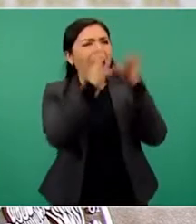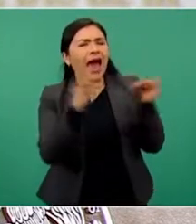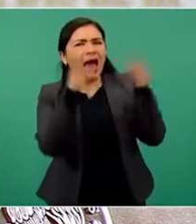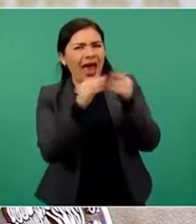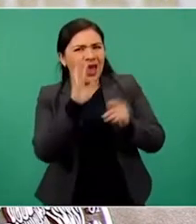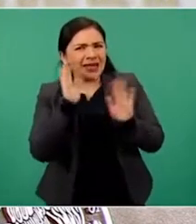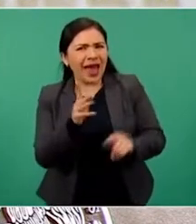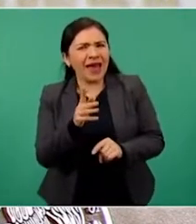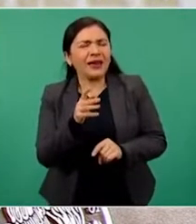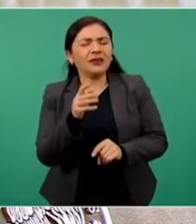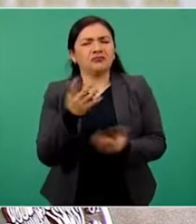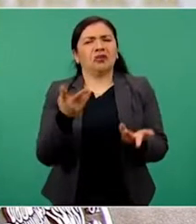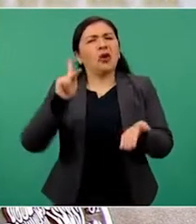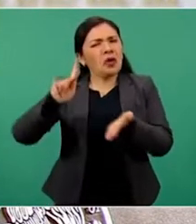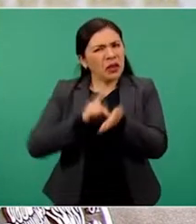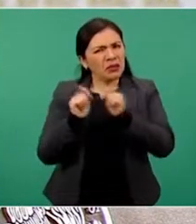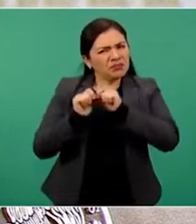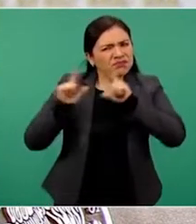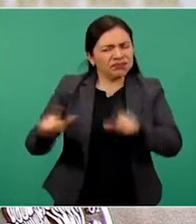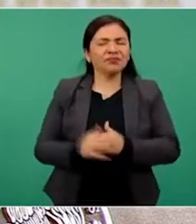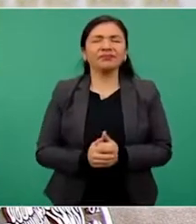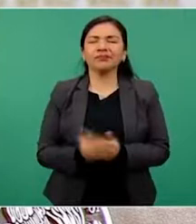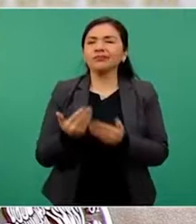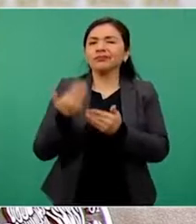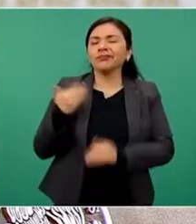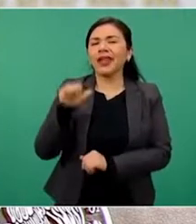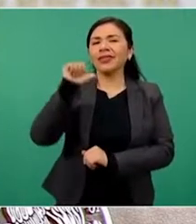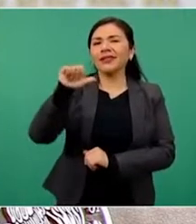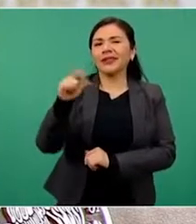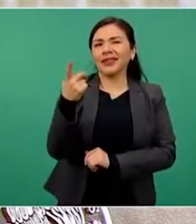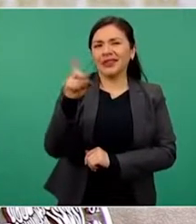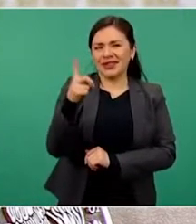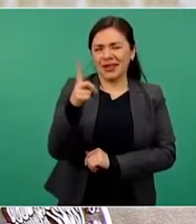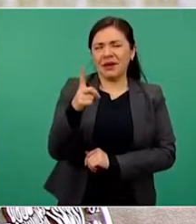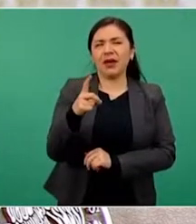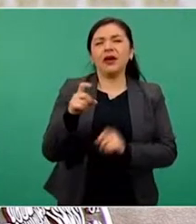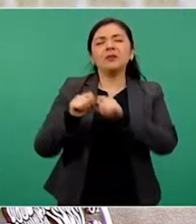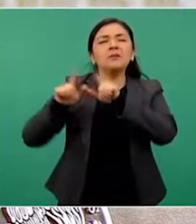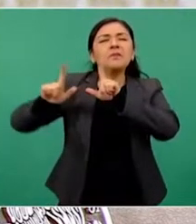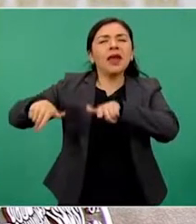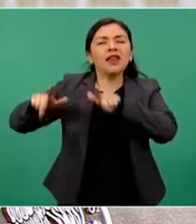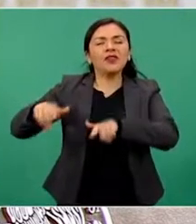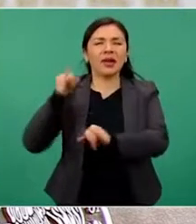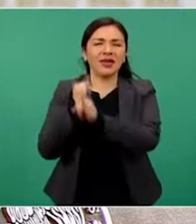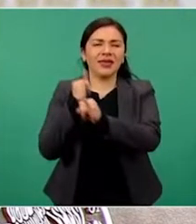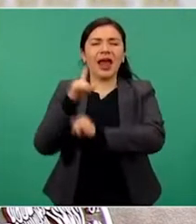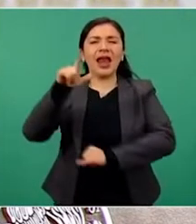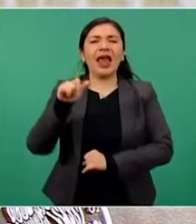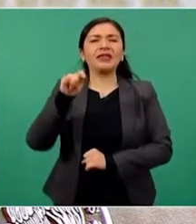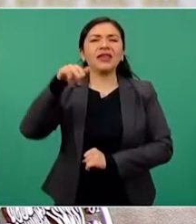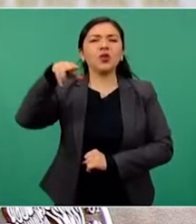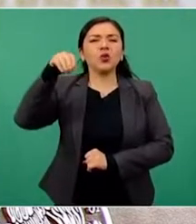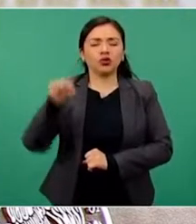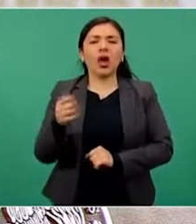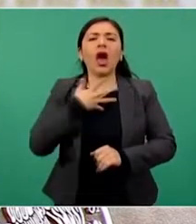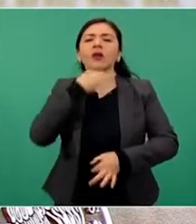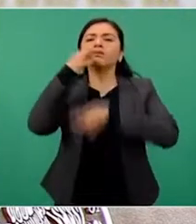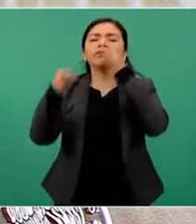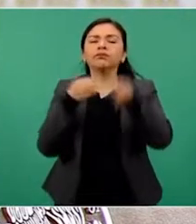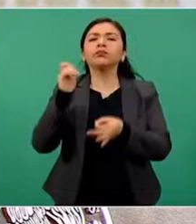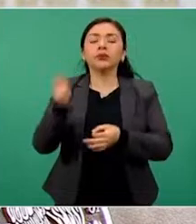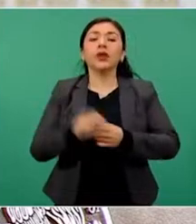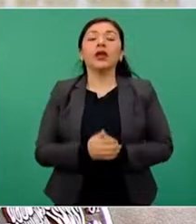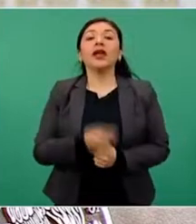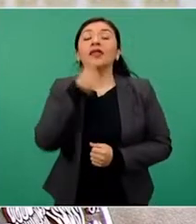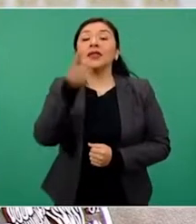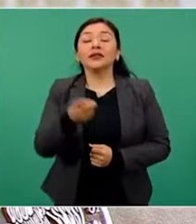El 16 de diciembre la plataforma Latinos publicó una nota en la que se acusa a funcionarios de la Comisión Reguladora de